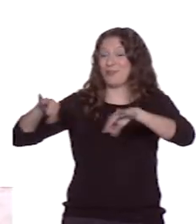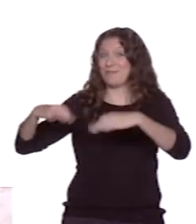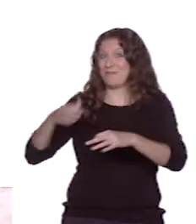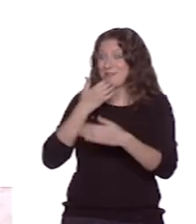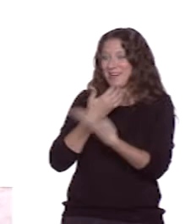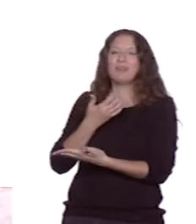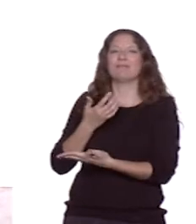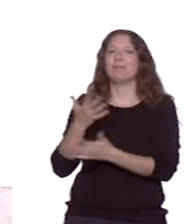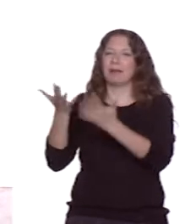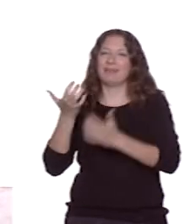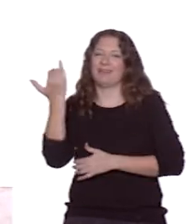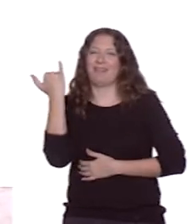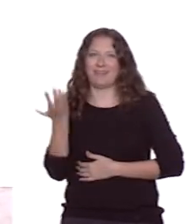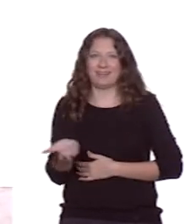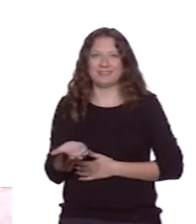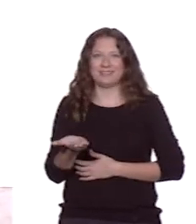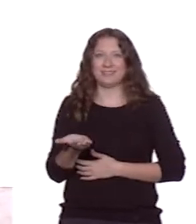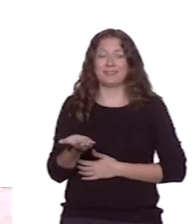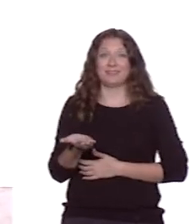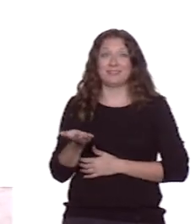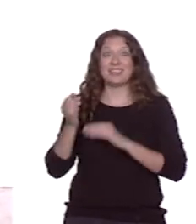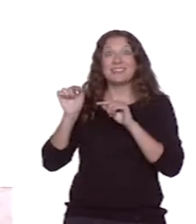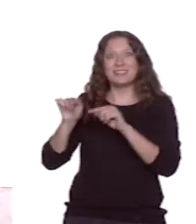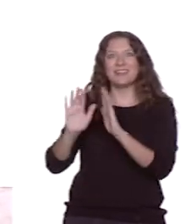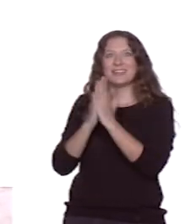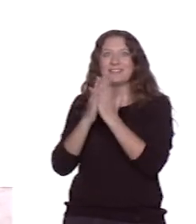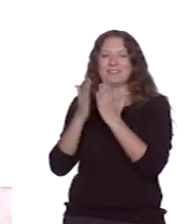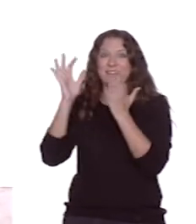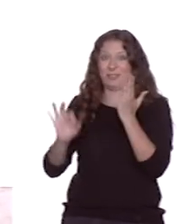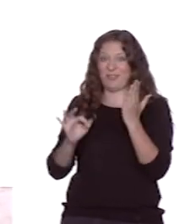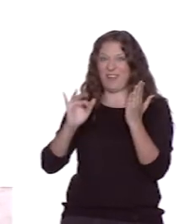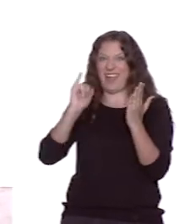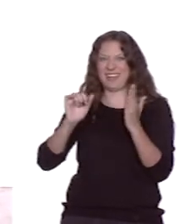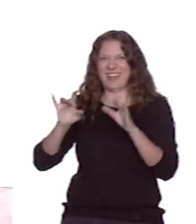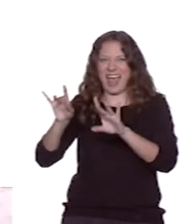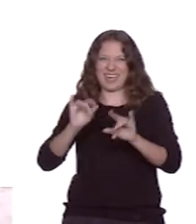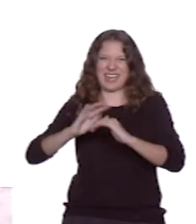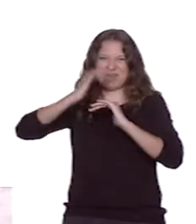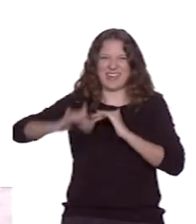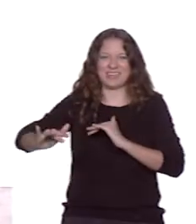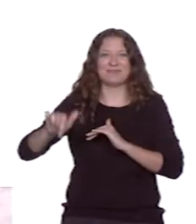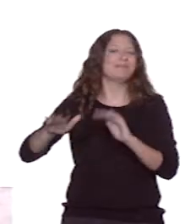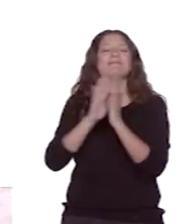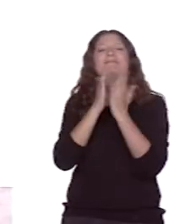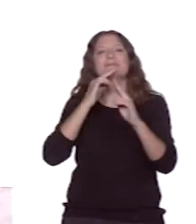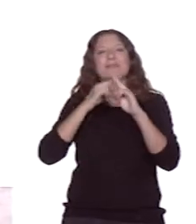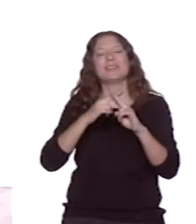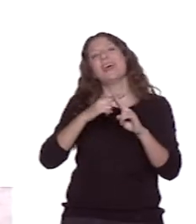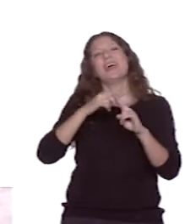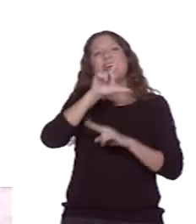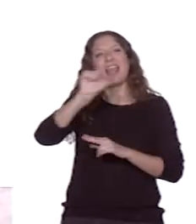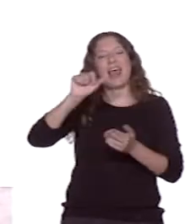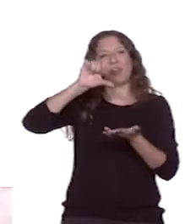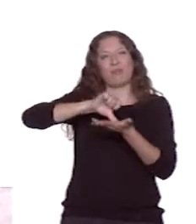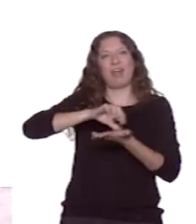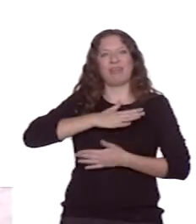y que todavía debes guardar entre sus páginas algo de arena y playa. Se trata de La ciudad de los prodigios, donde Eduardo Mendoza